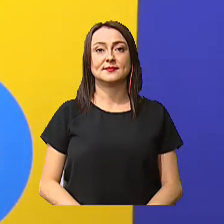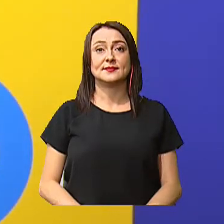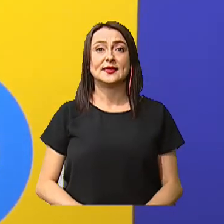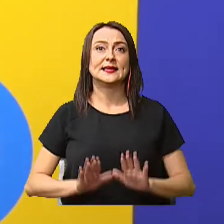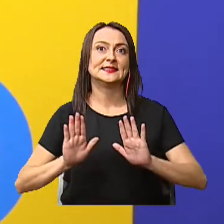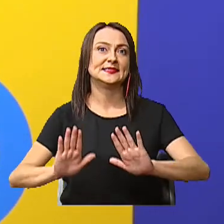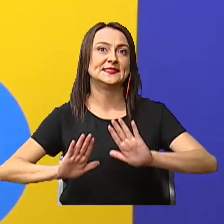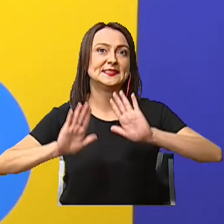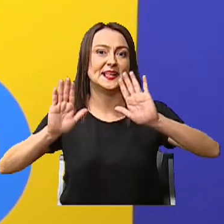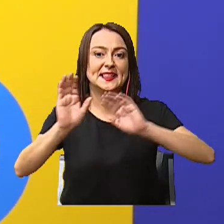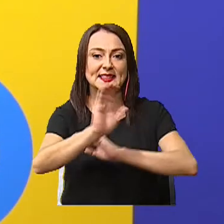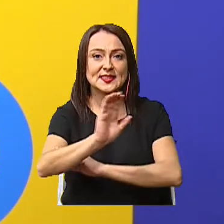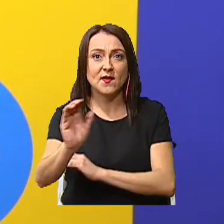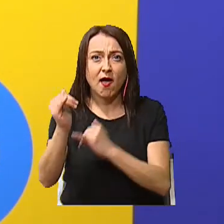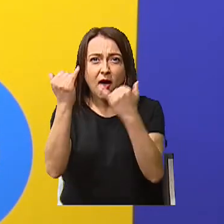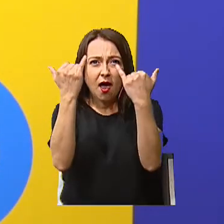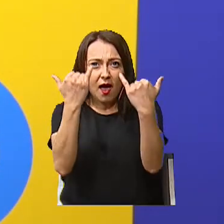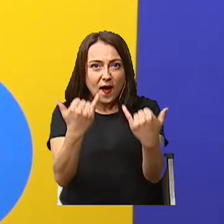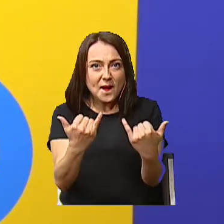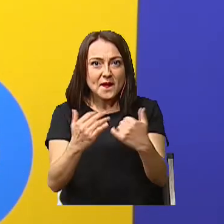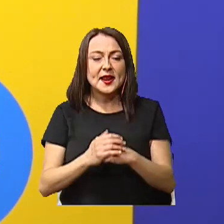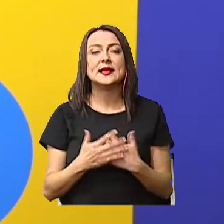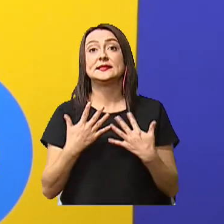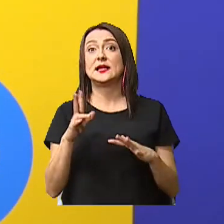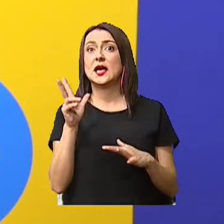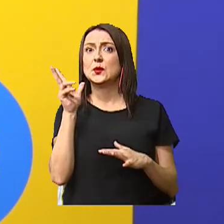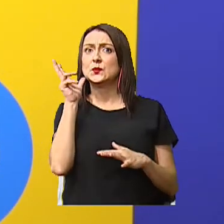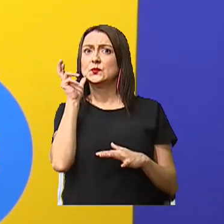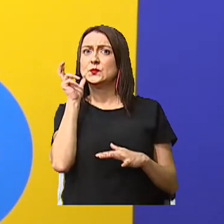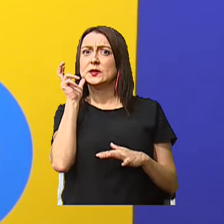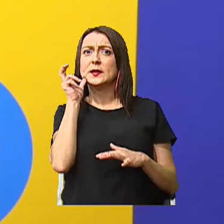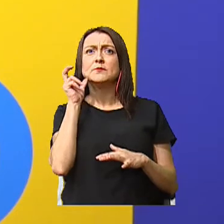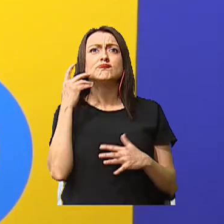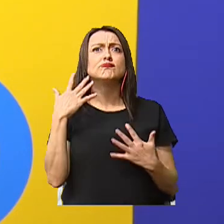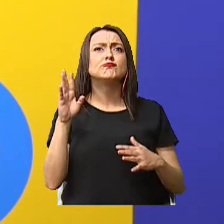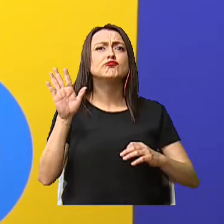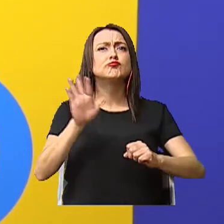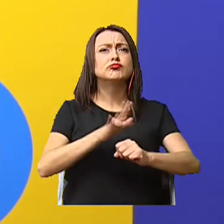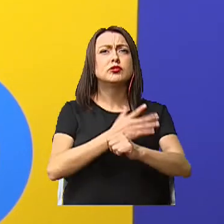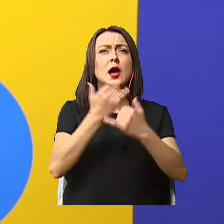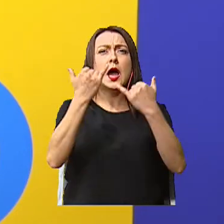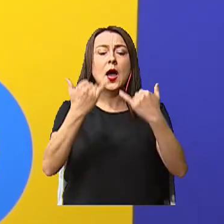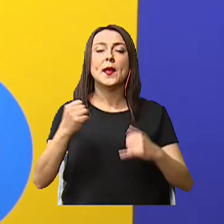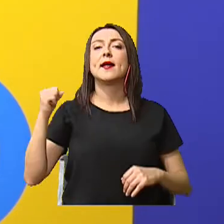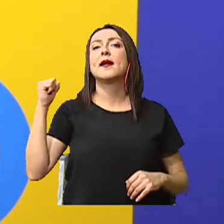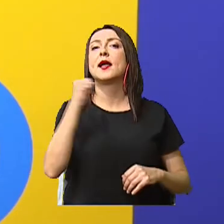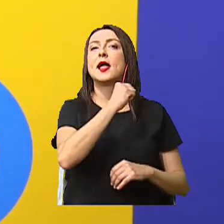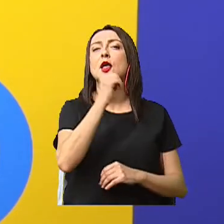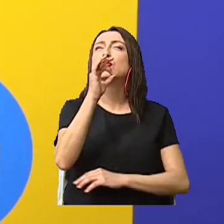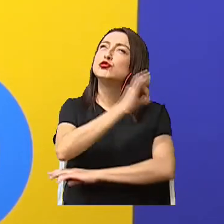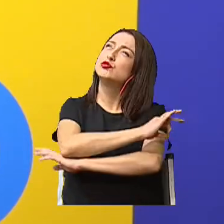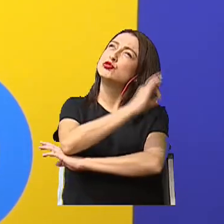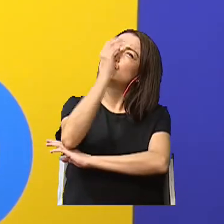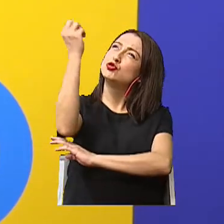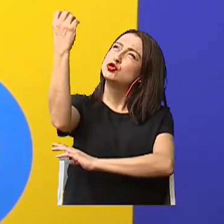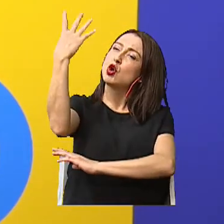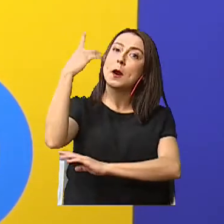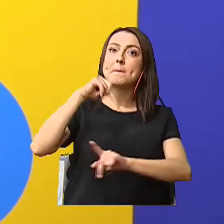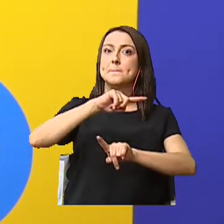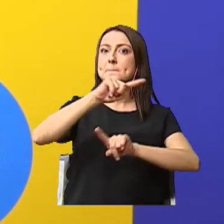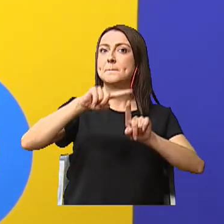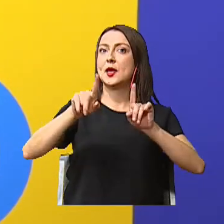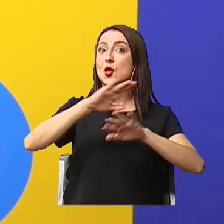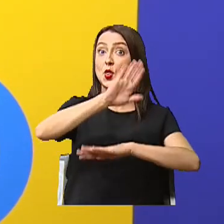Excelente niños, ahora sí, ya escuchamos la canción Ahora le vamos a cantar al sol, solecito, pero todo